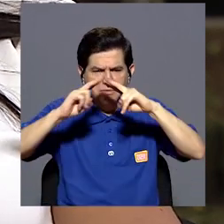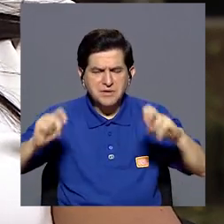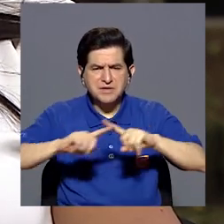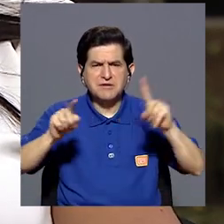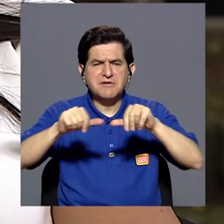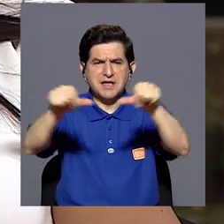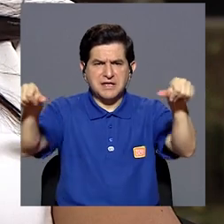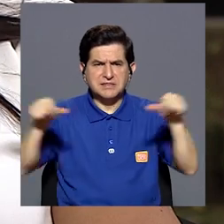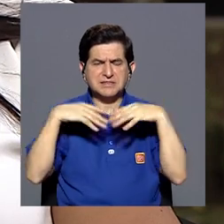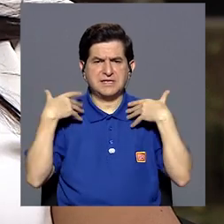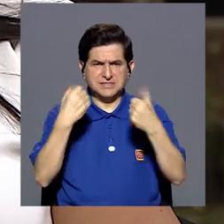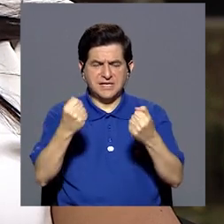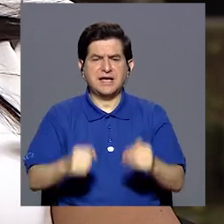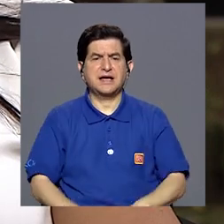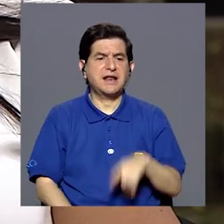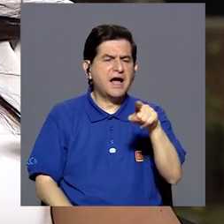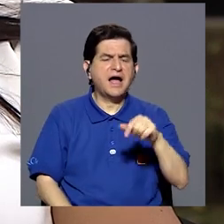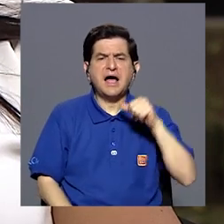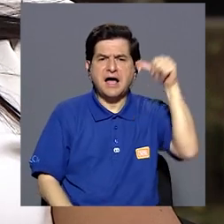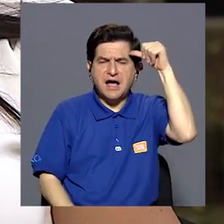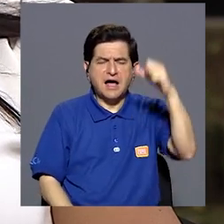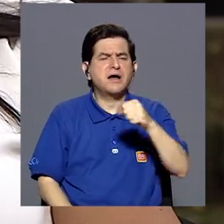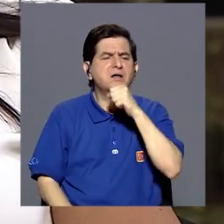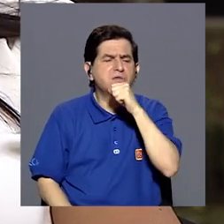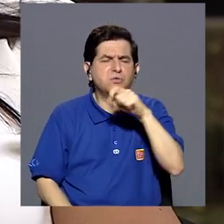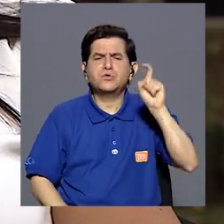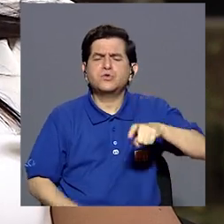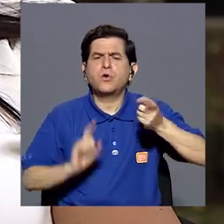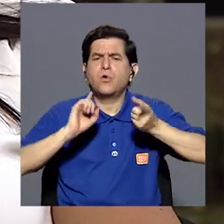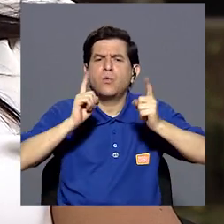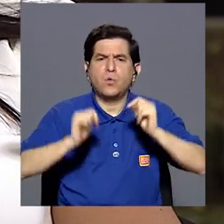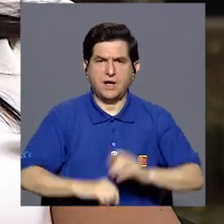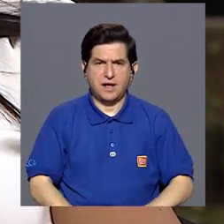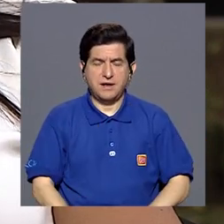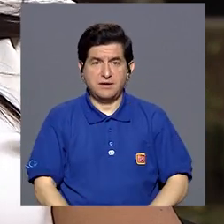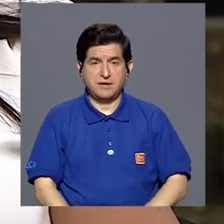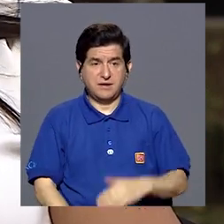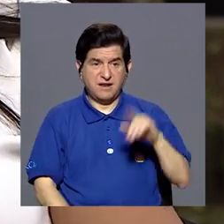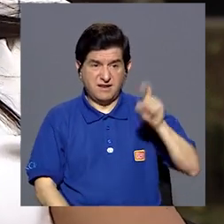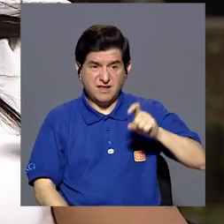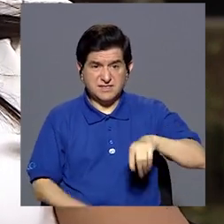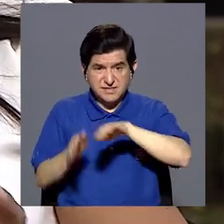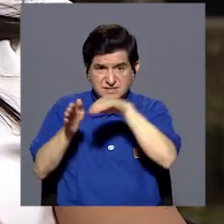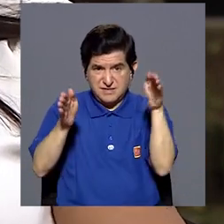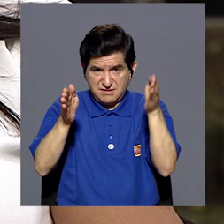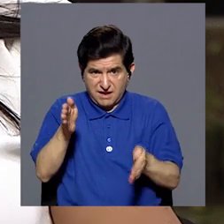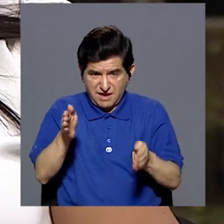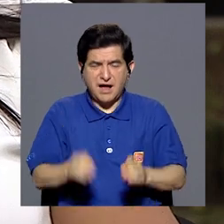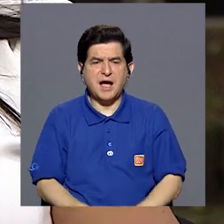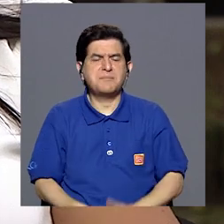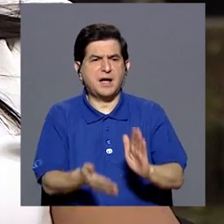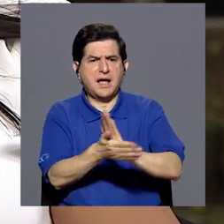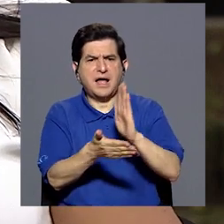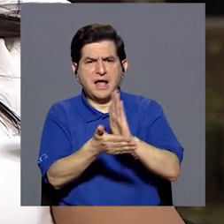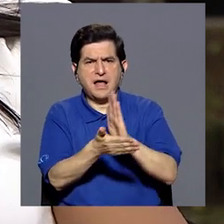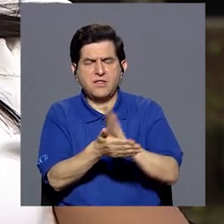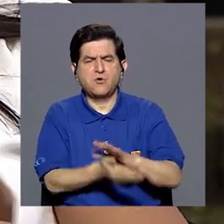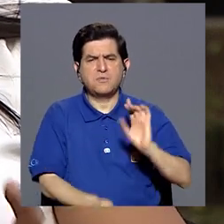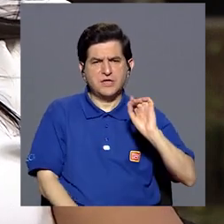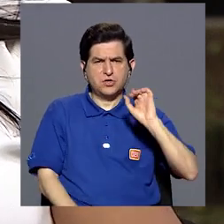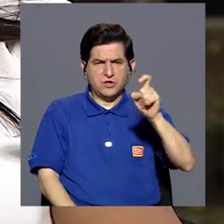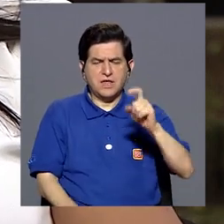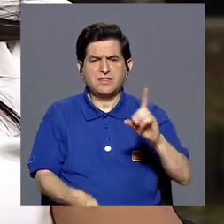las necesidades que tiene ese adulto mayor y si esta persona necesita una cama, buscamos el dictamen médico,